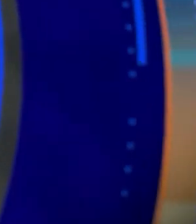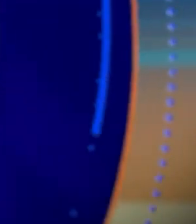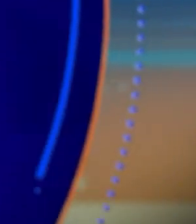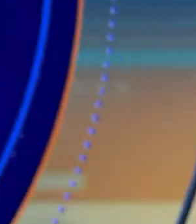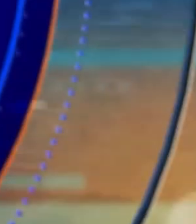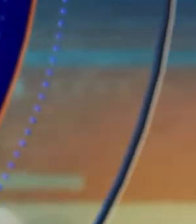Unidiversidad Unidiversidad